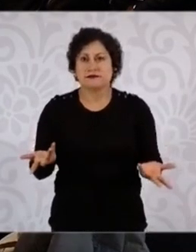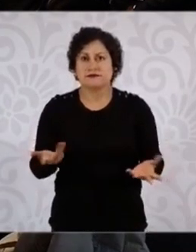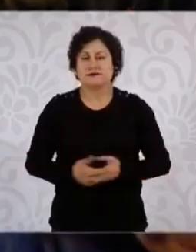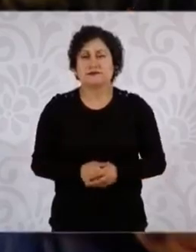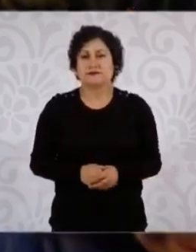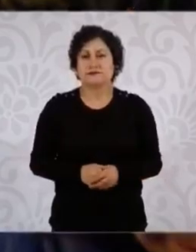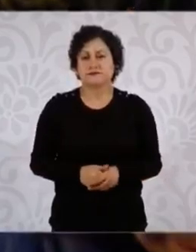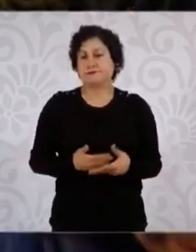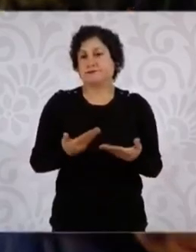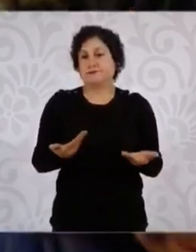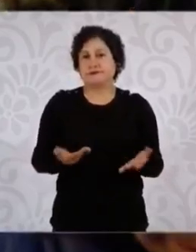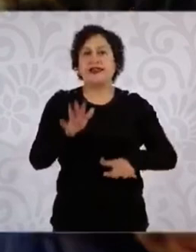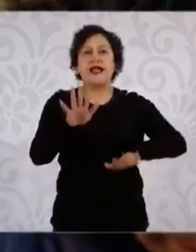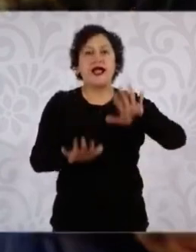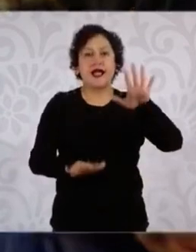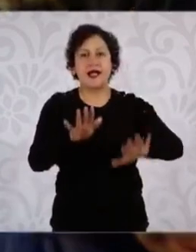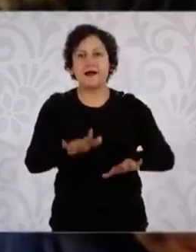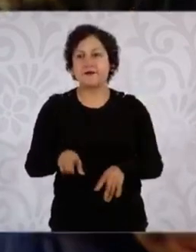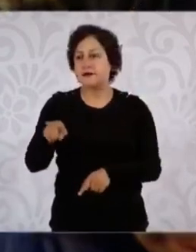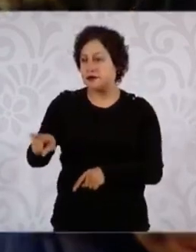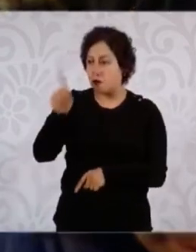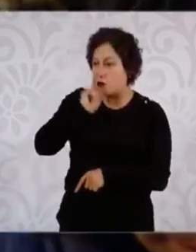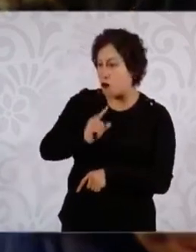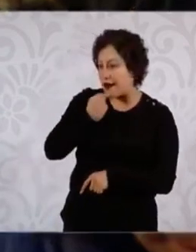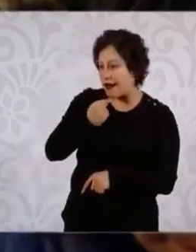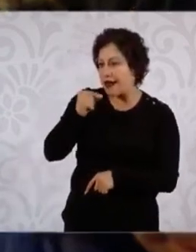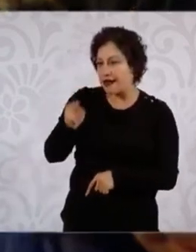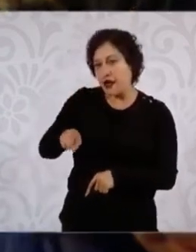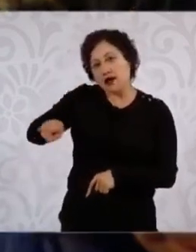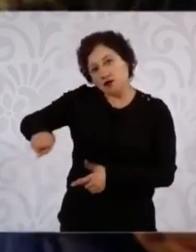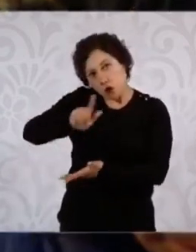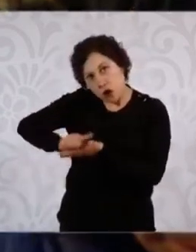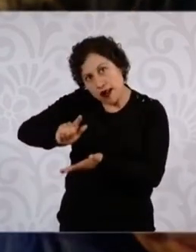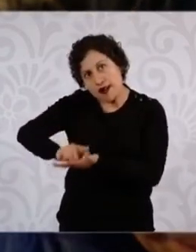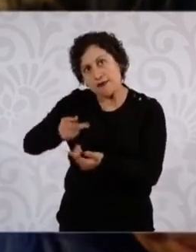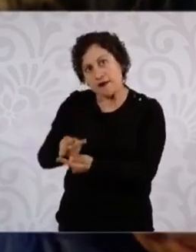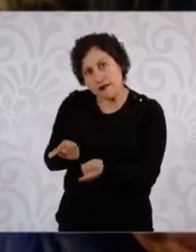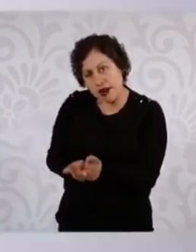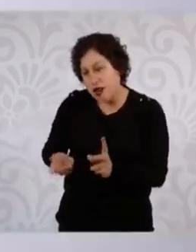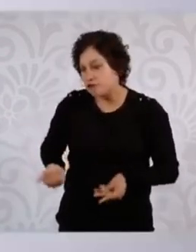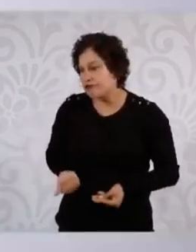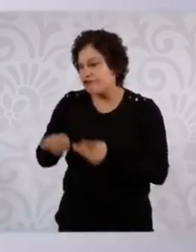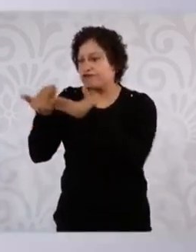Entonces, la niña pues tiene que recoger los platos y el niño no,